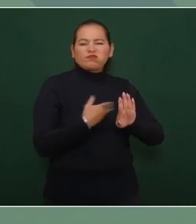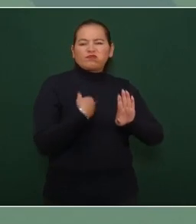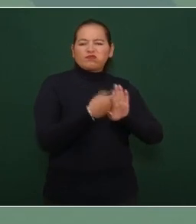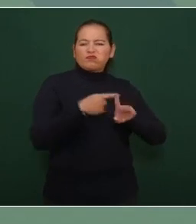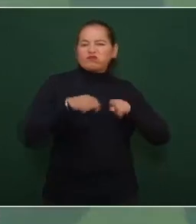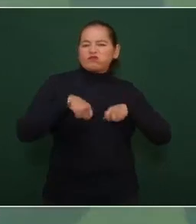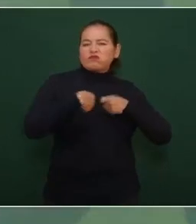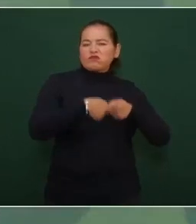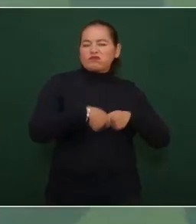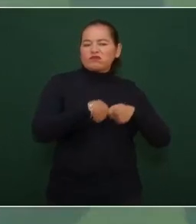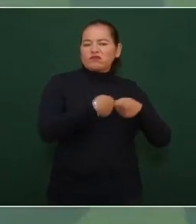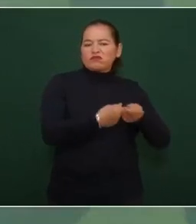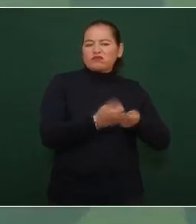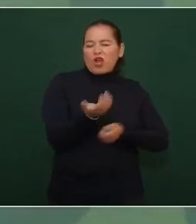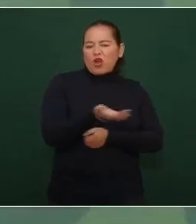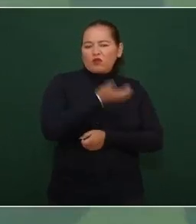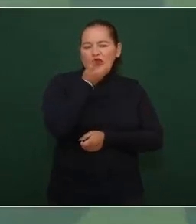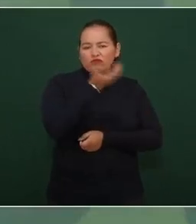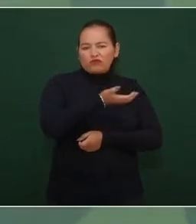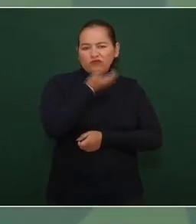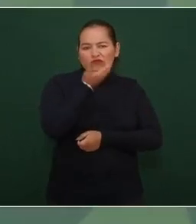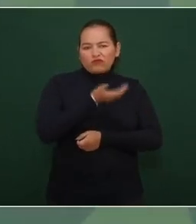por tradición